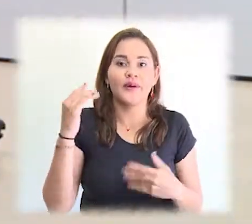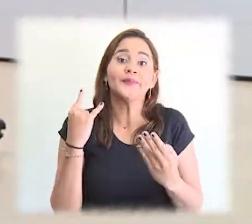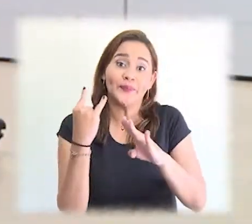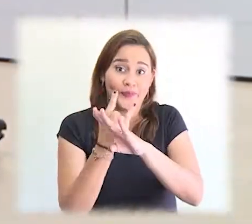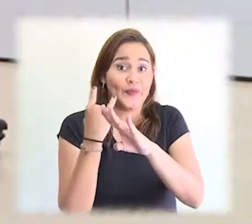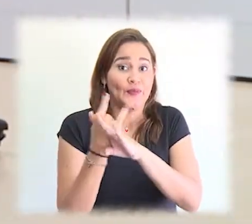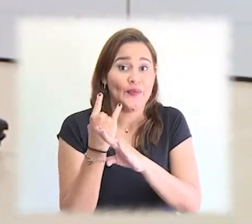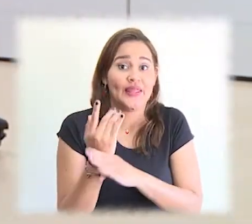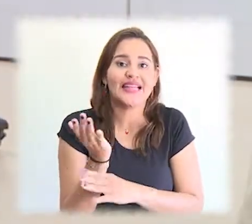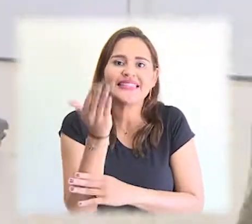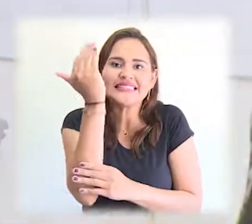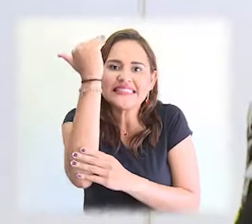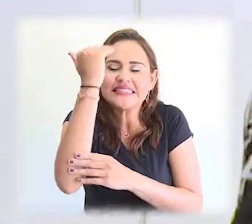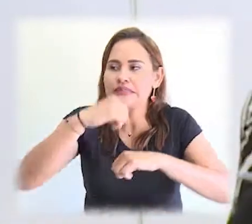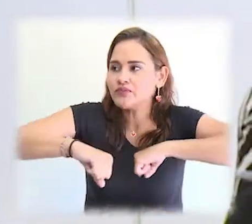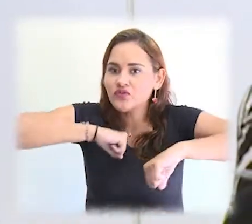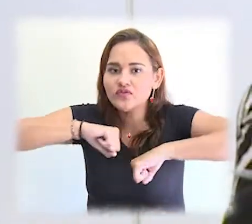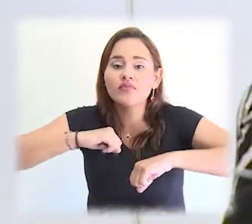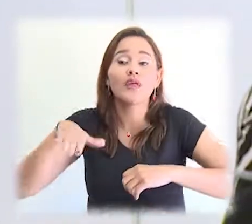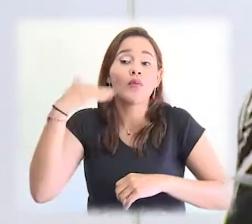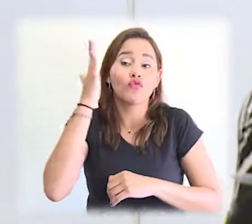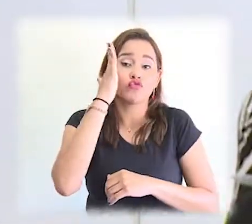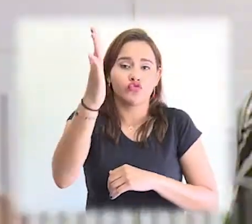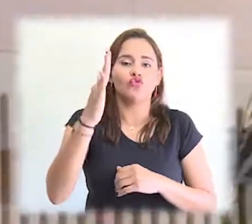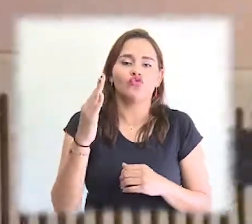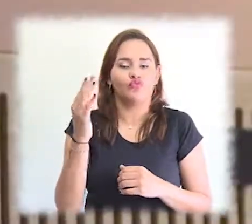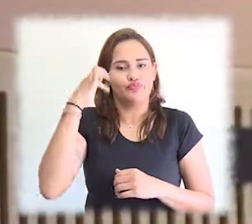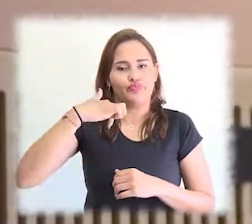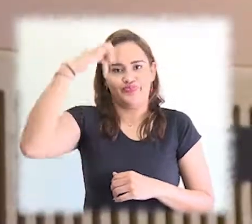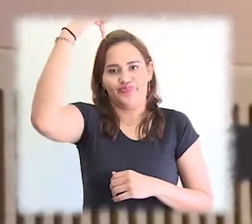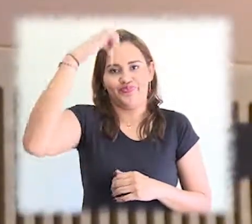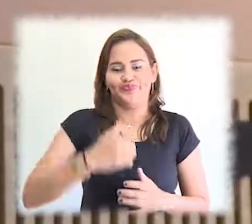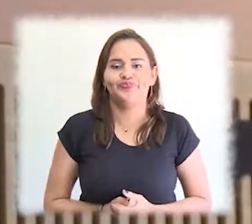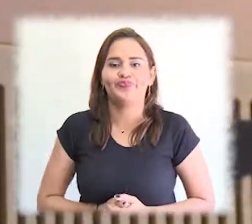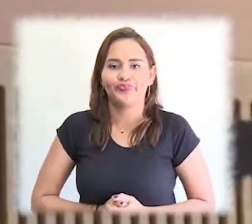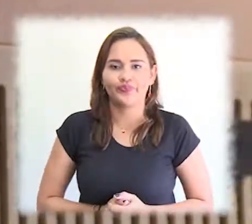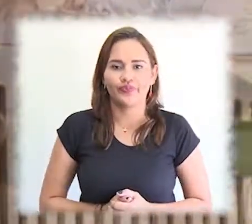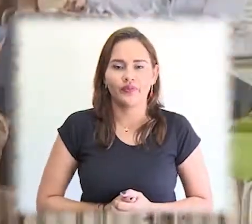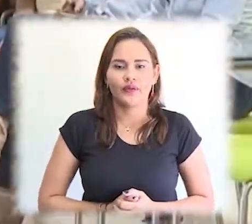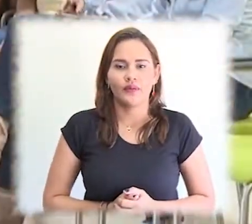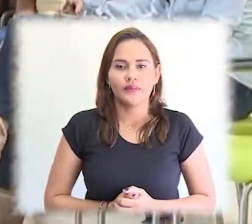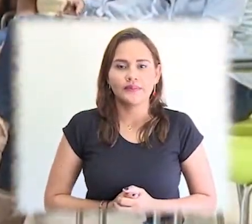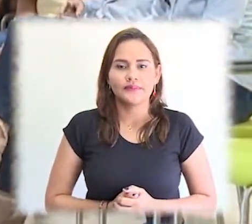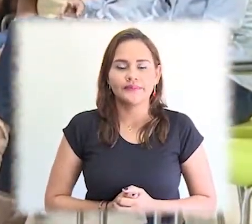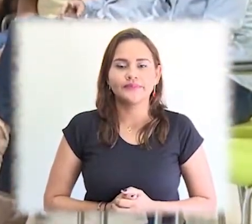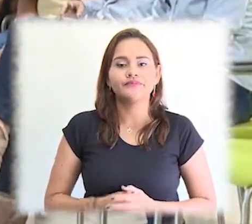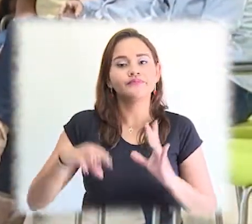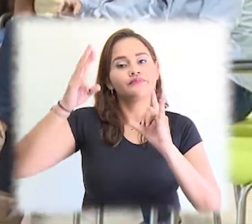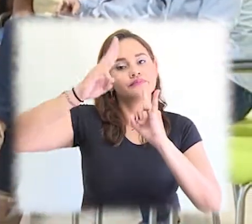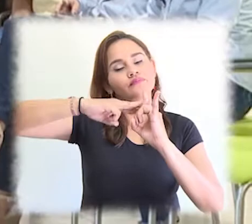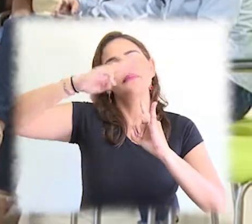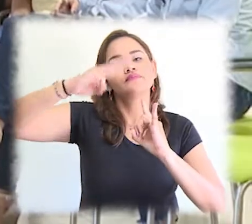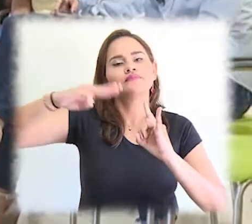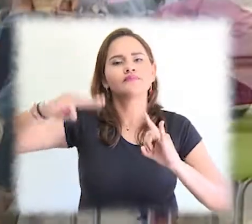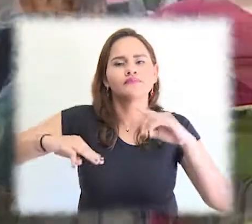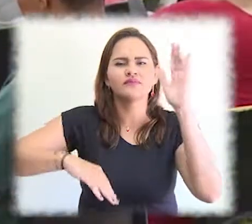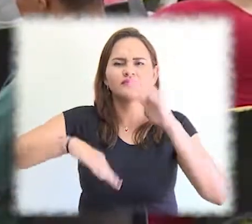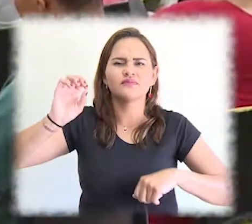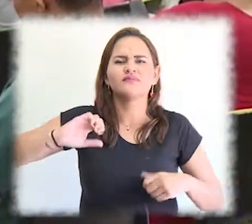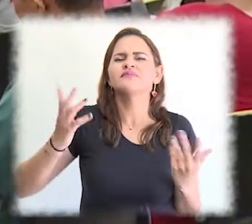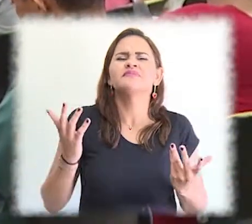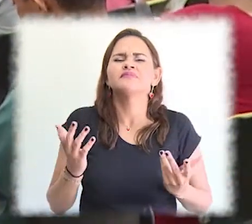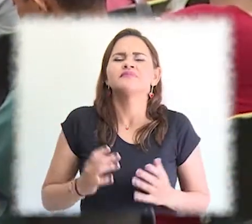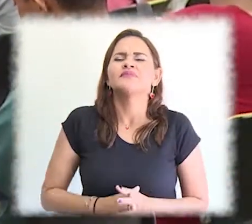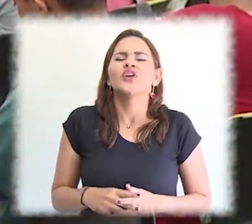ventaja de las oportunidades que se presentan en la vida estudiantil, utilizando al máximo los recursos disponibles que contribuirán en su vida